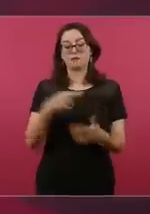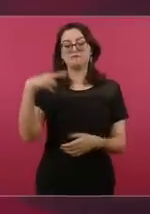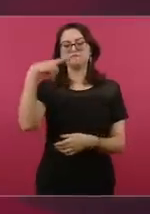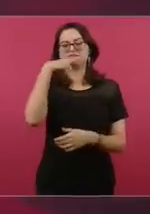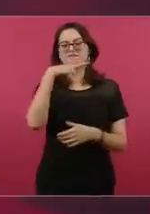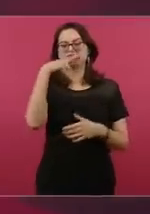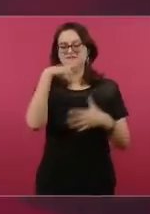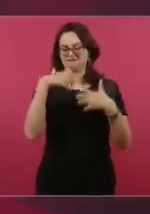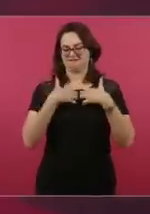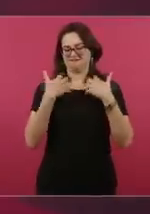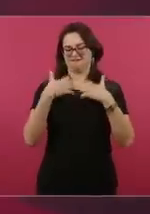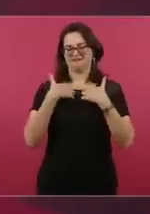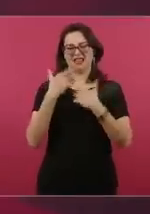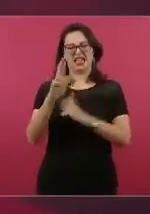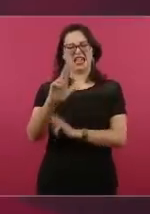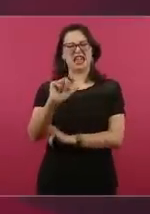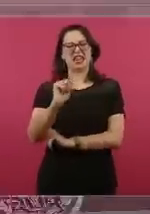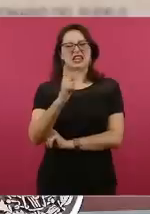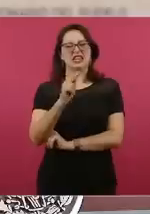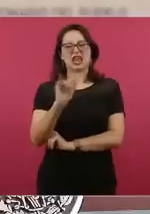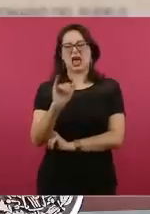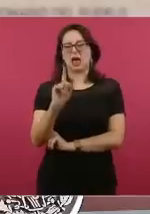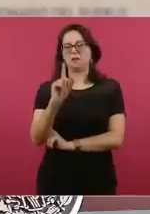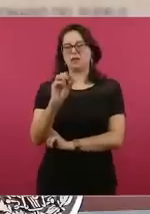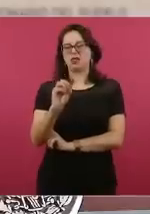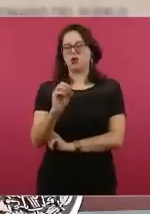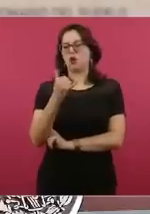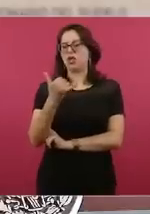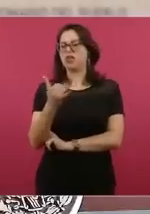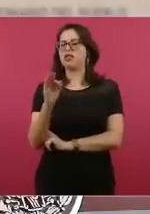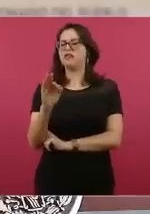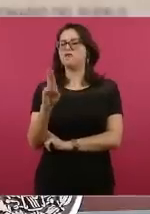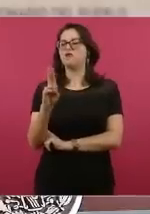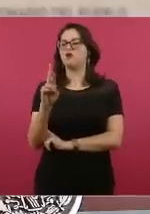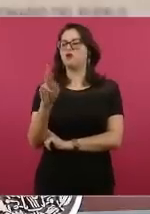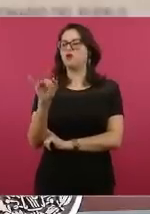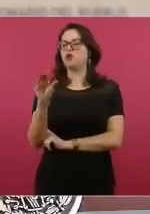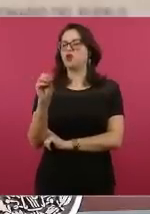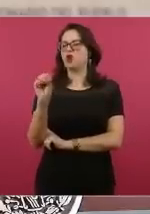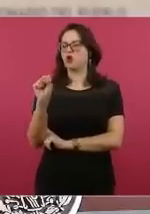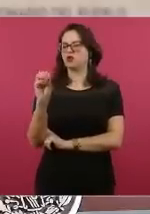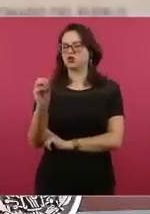concertado entre los gobiernos